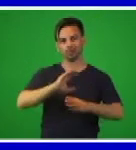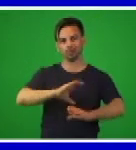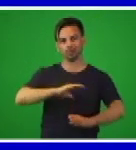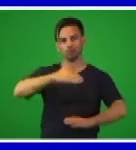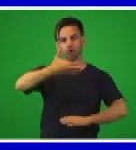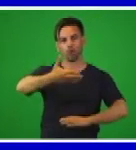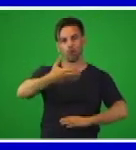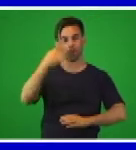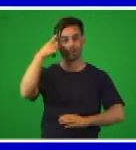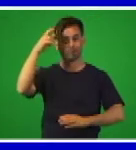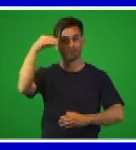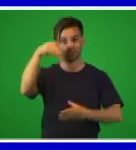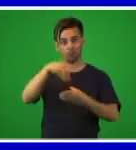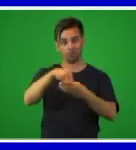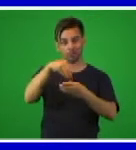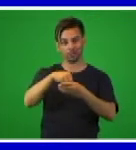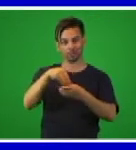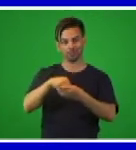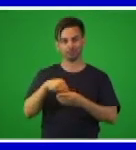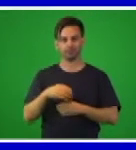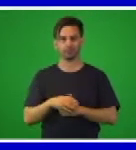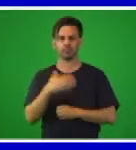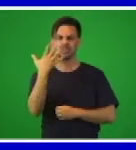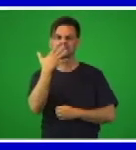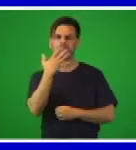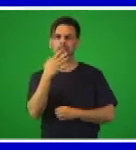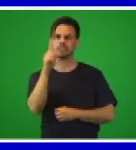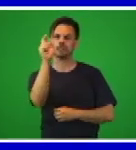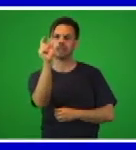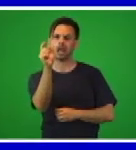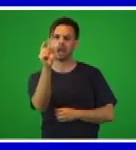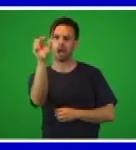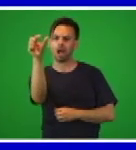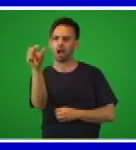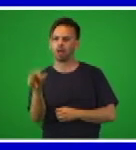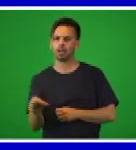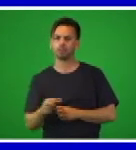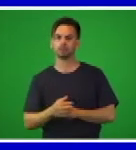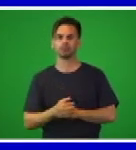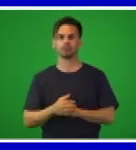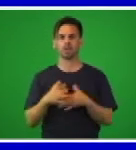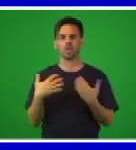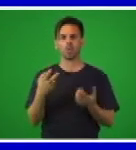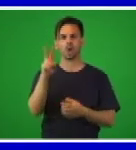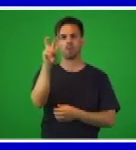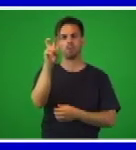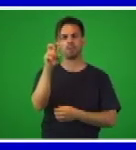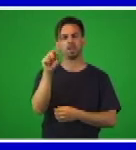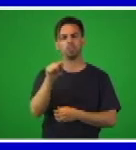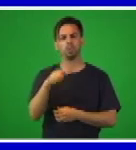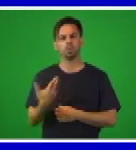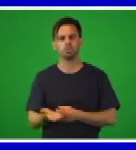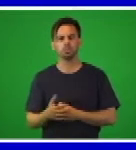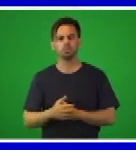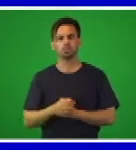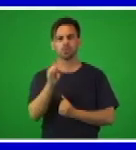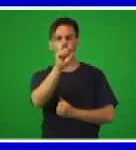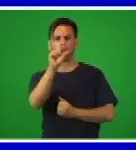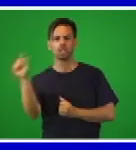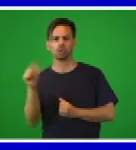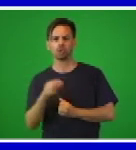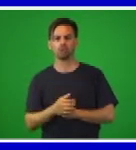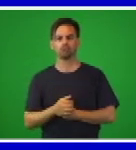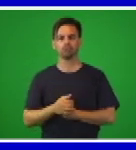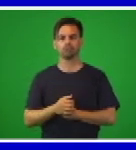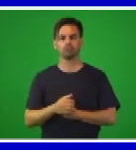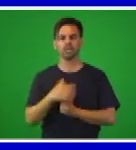¿Cuál es el verbo en la oración? ¿Cuál es el sujeto de esa oración? Sin lugar a dudas, estoy convencida